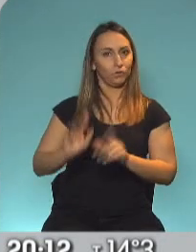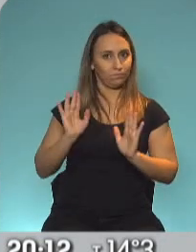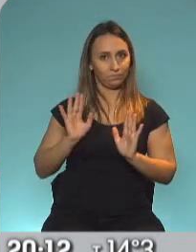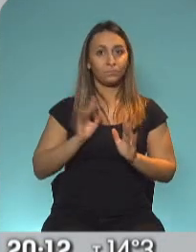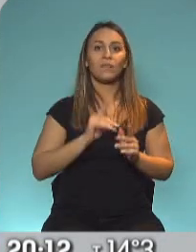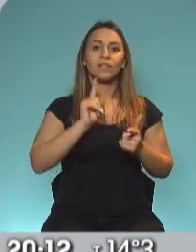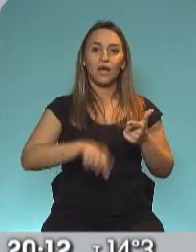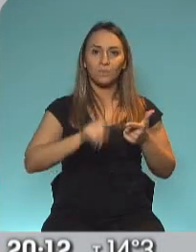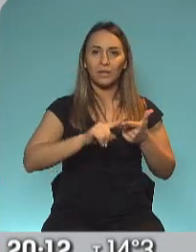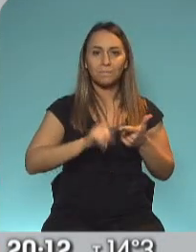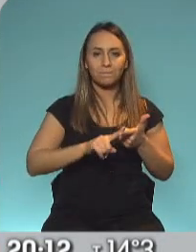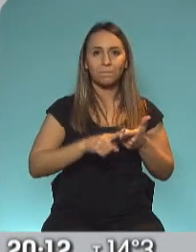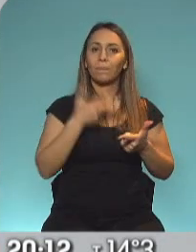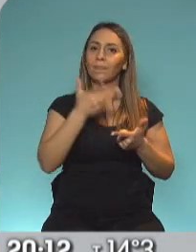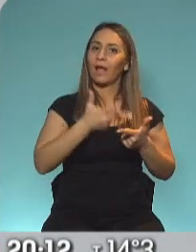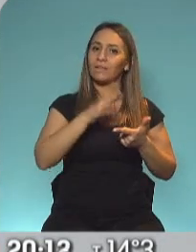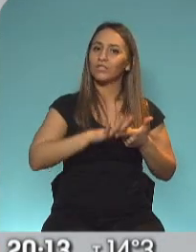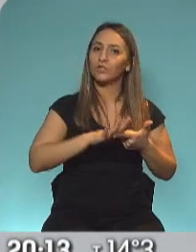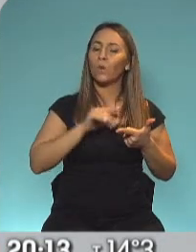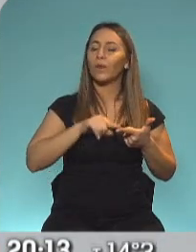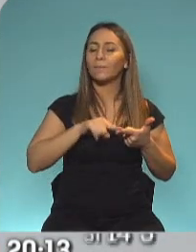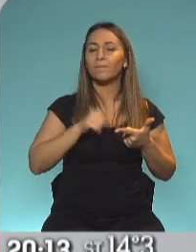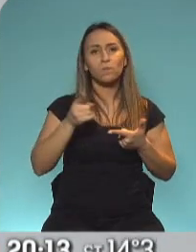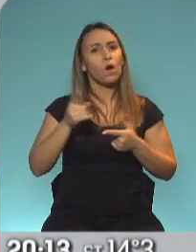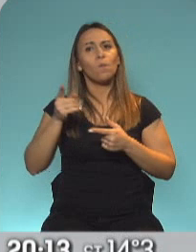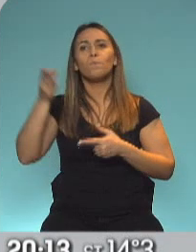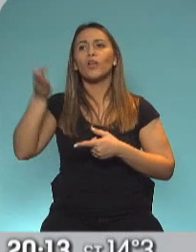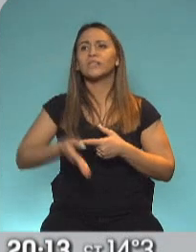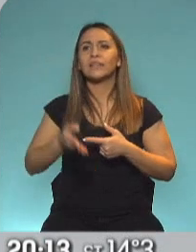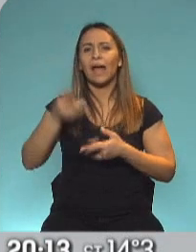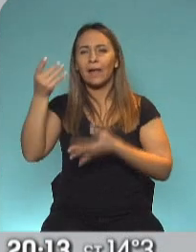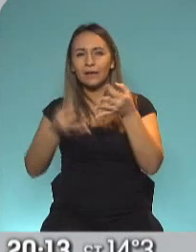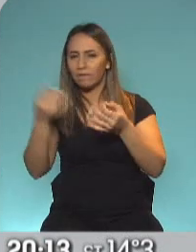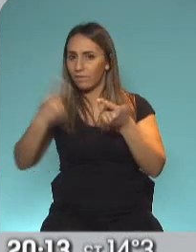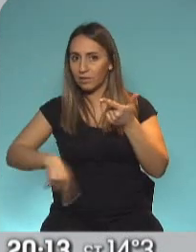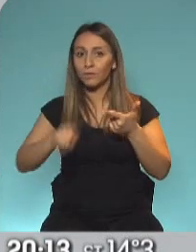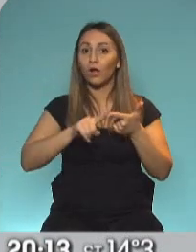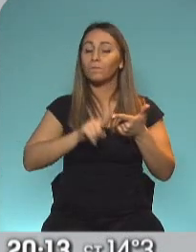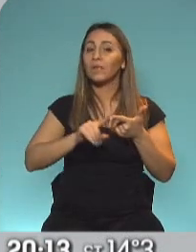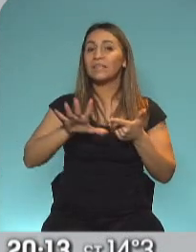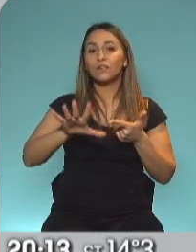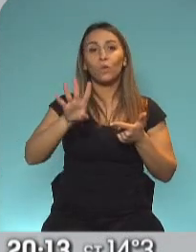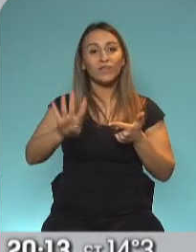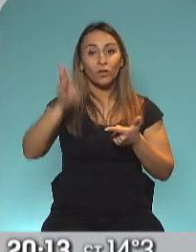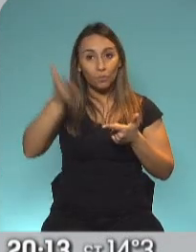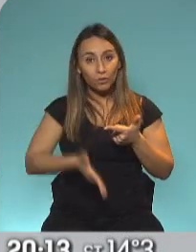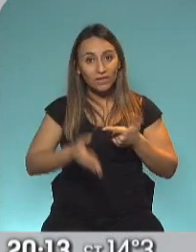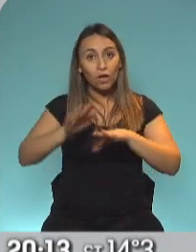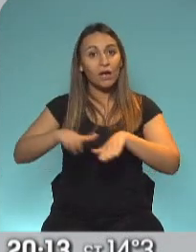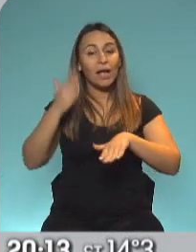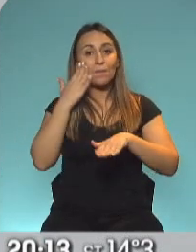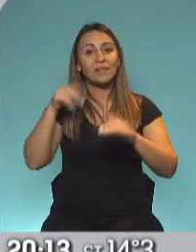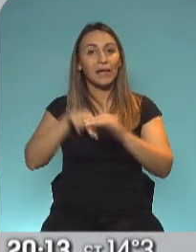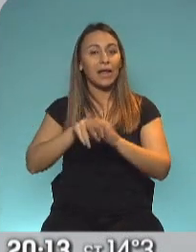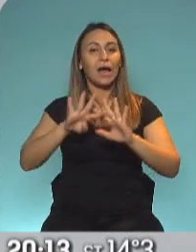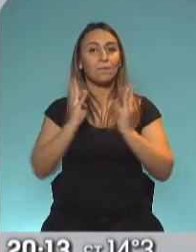ocupación mayor, te digo, hubo distintos porcentajes dando vueltas hoy, pero mayor al 54% en el AMBA de camas de terapia